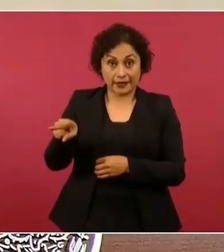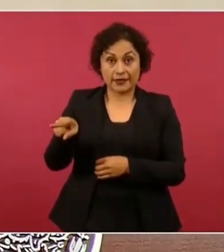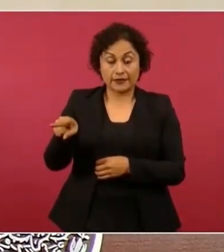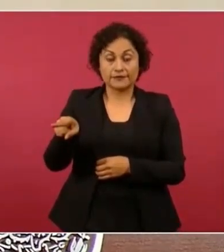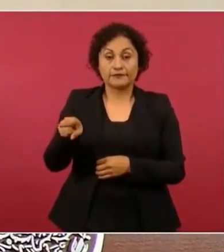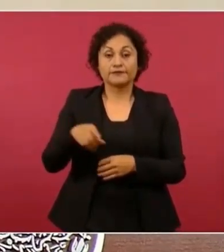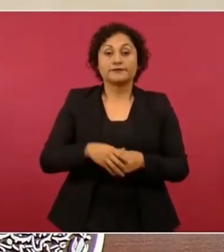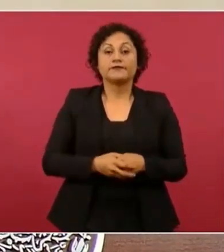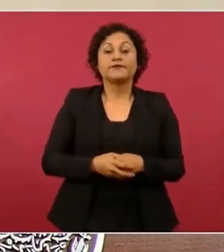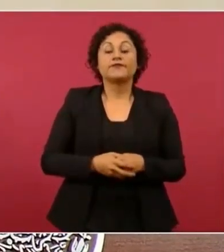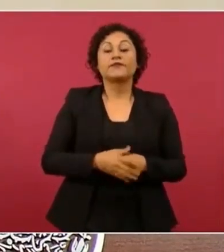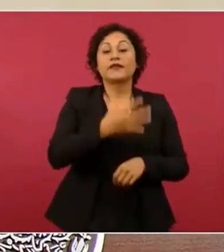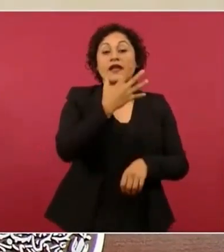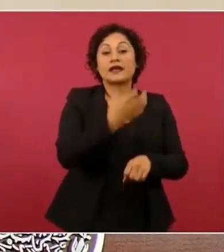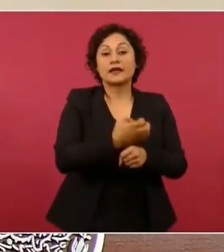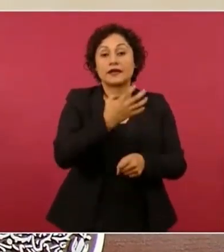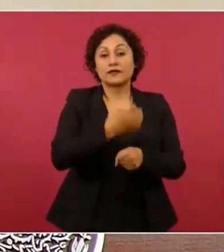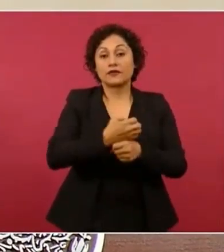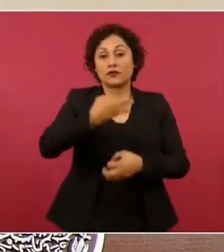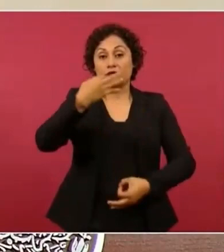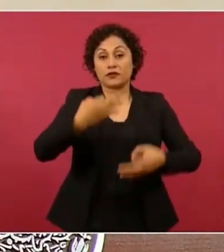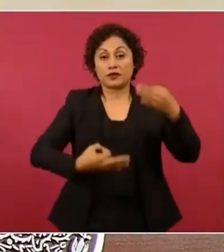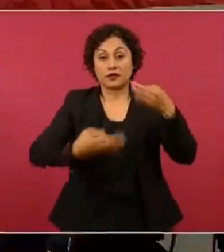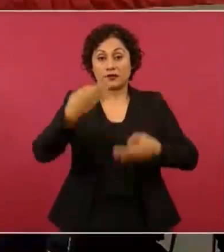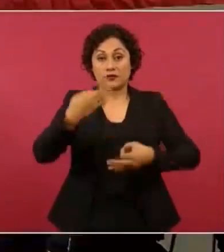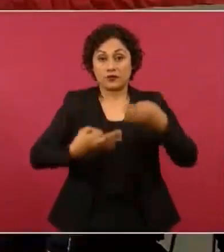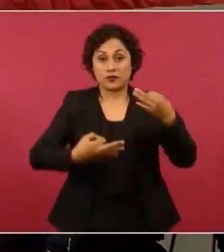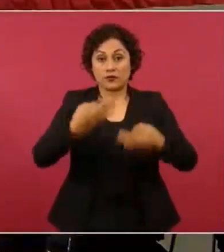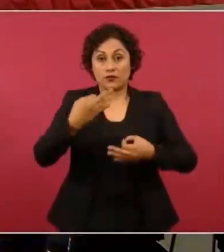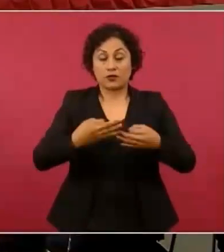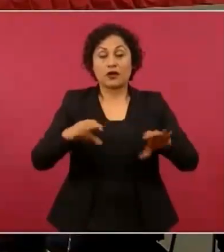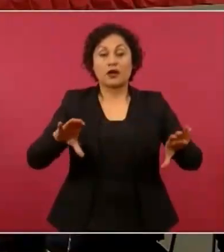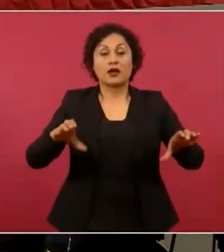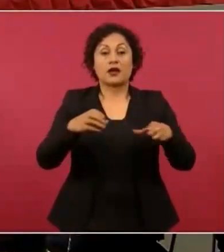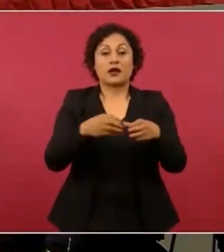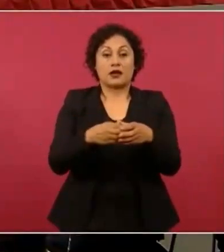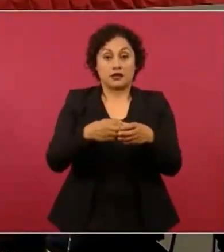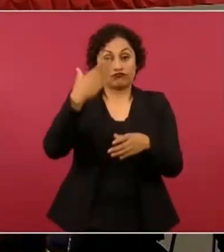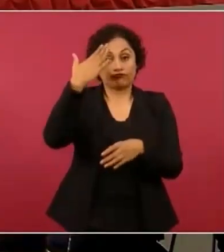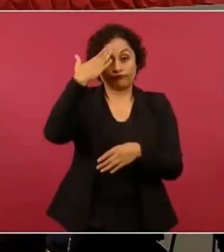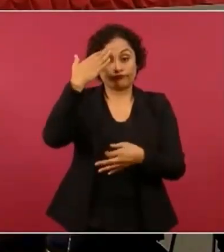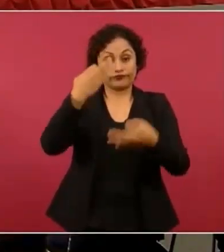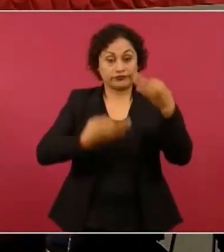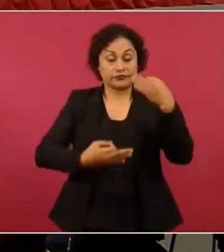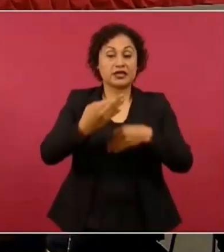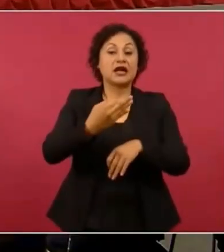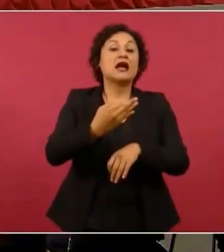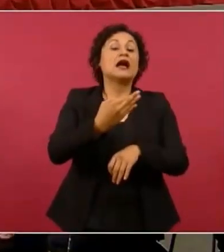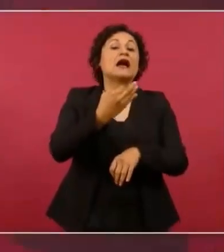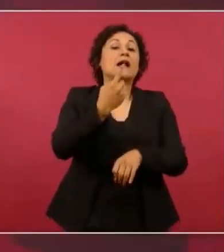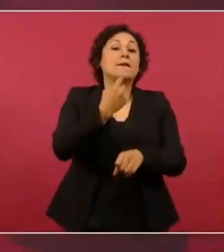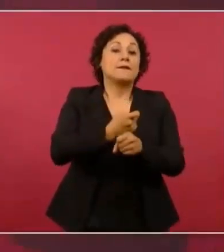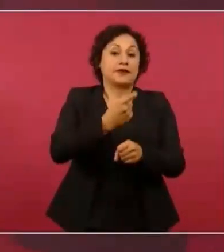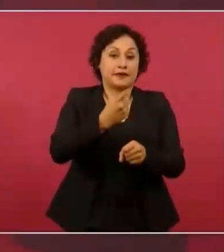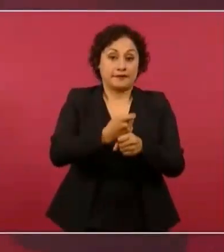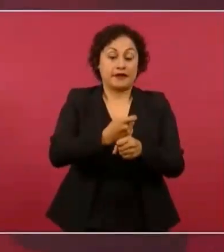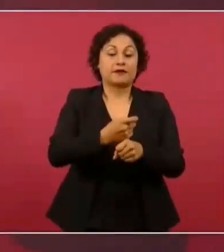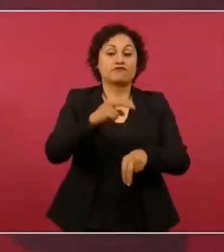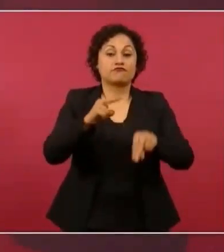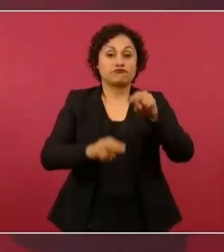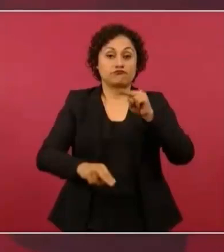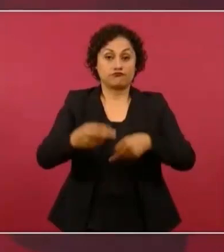Tribunal Colegiado en Materia Administrativa del Primer Circuito la protección